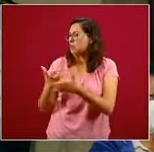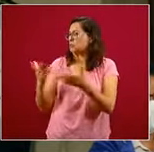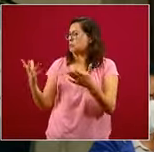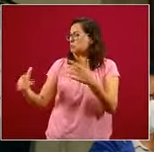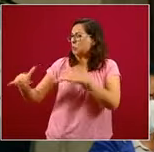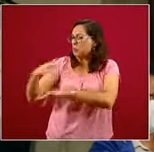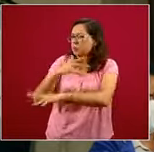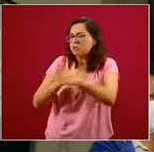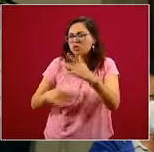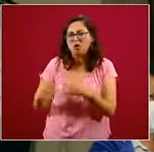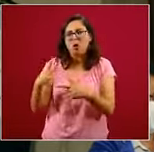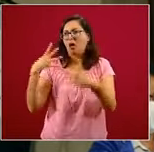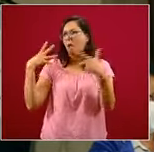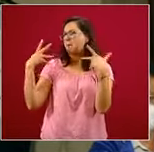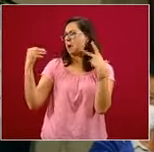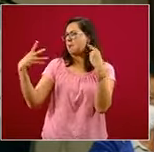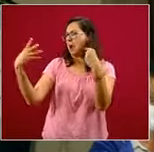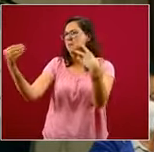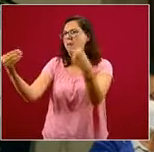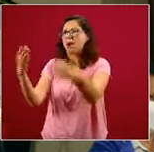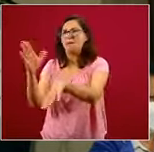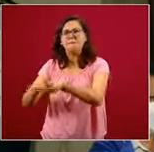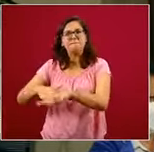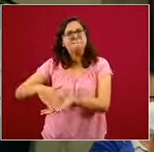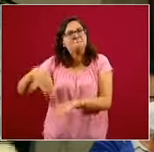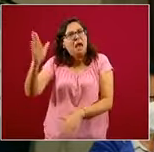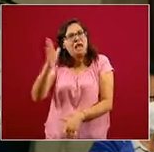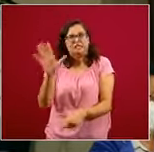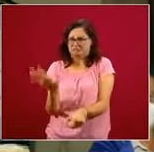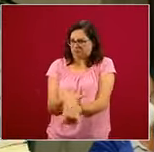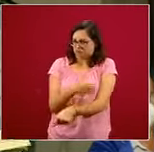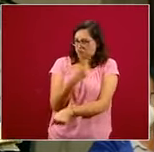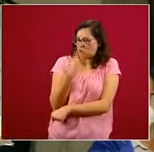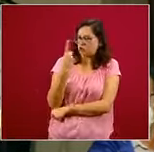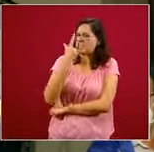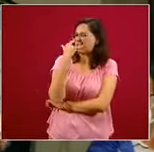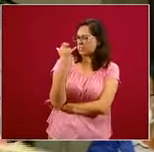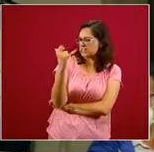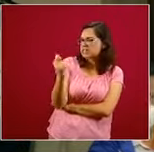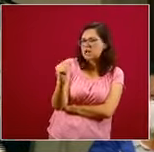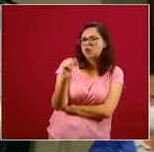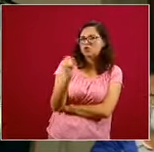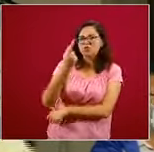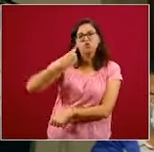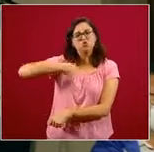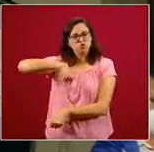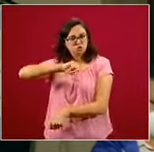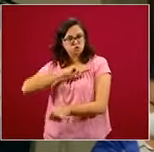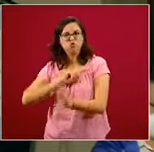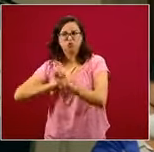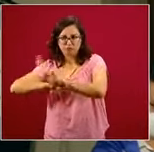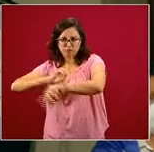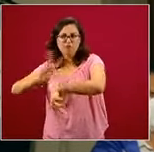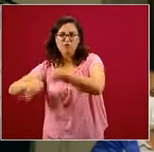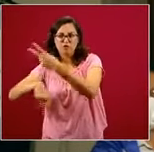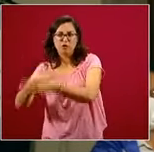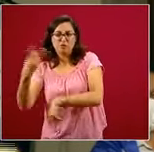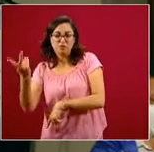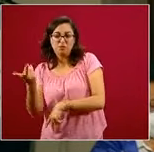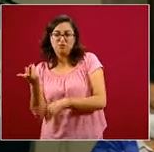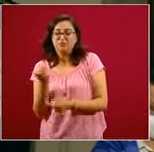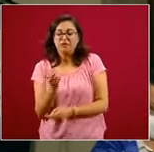contagios. Y lo que nos encontramos, lo que hicimos fue corroborar las últimas cifras que ha dado